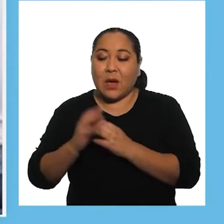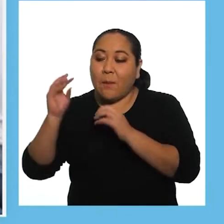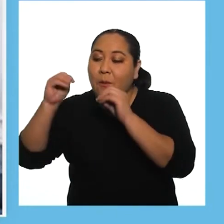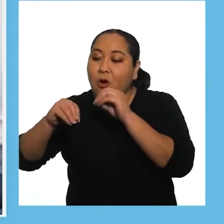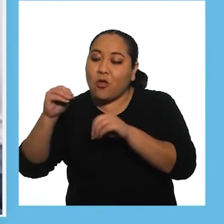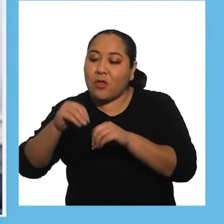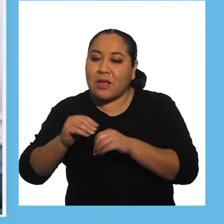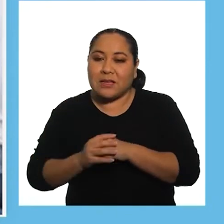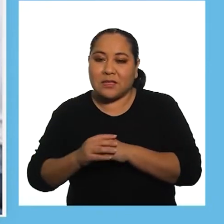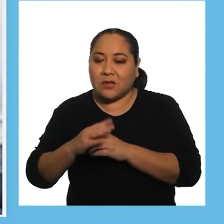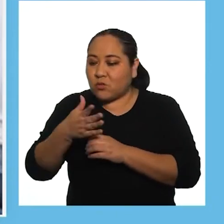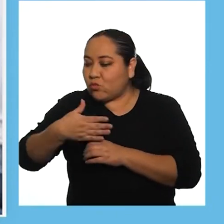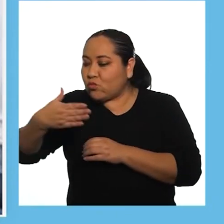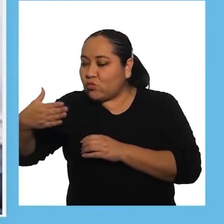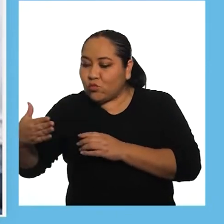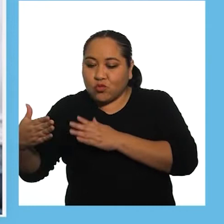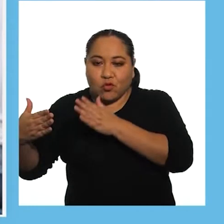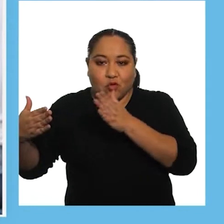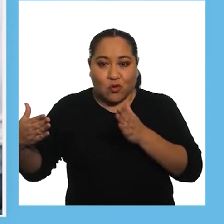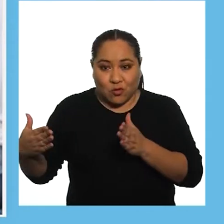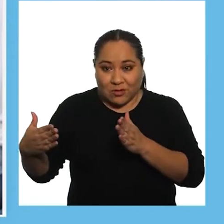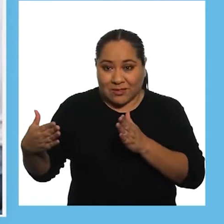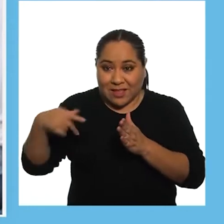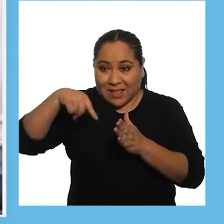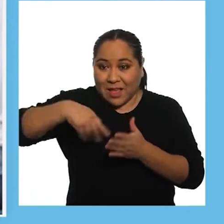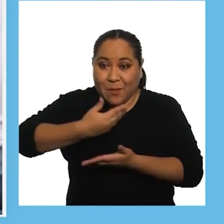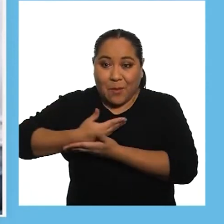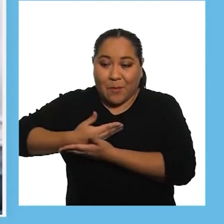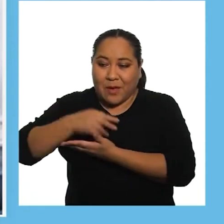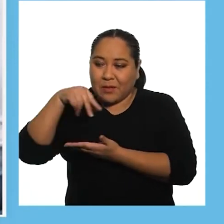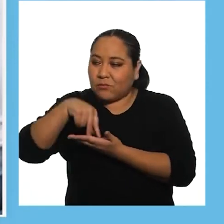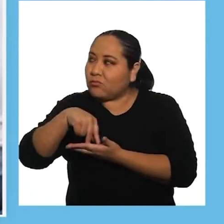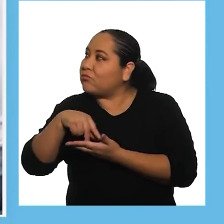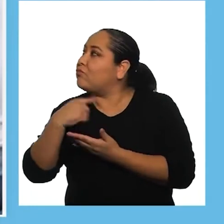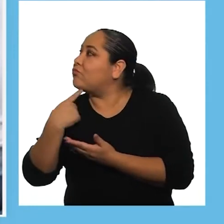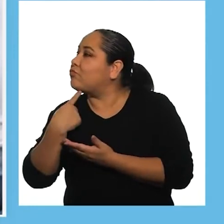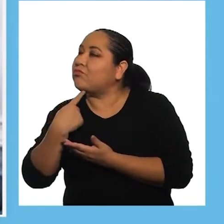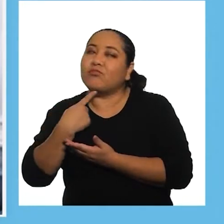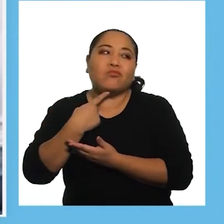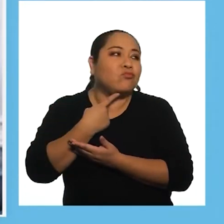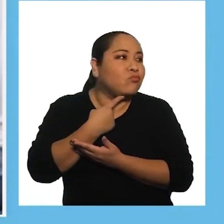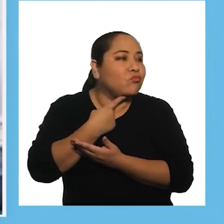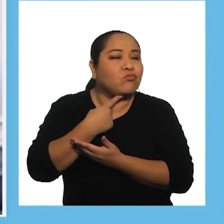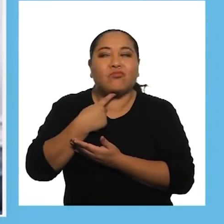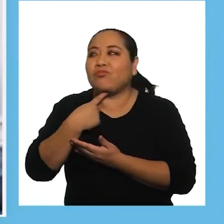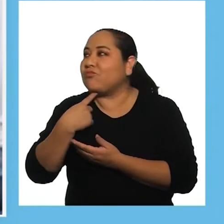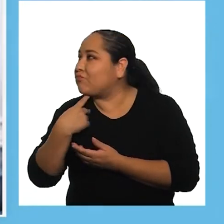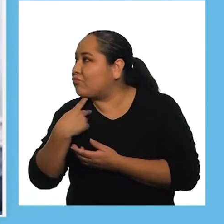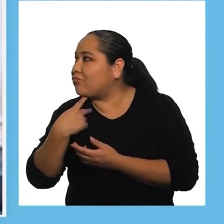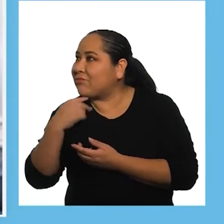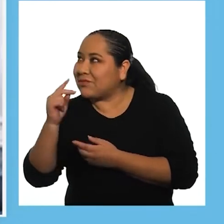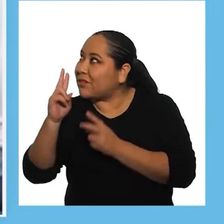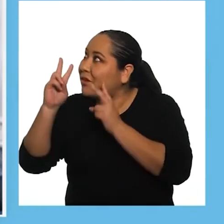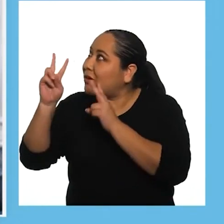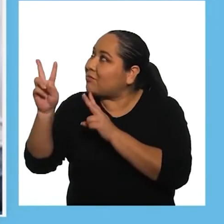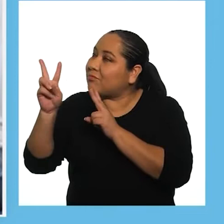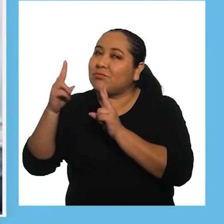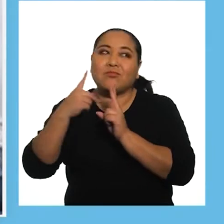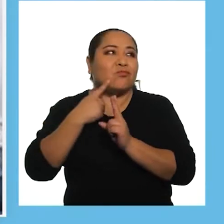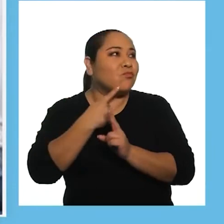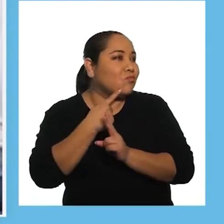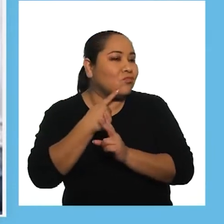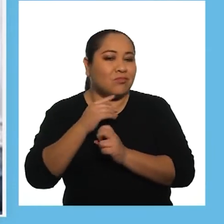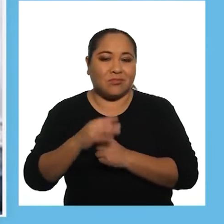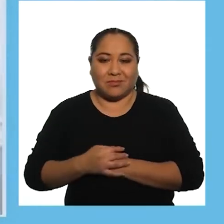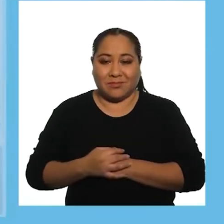ustedes y ubicarse hacia uno de los lados para que el bebé tenga que girar la cabeza cuando quiera